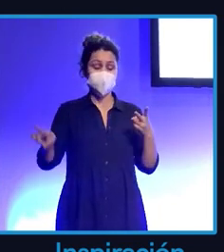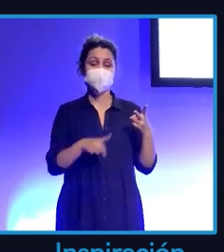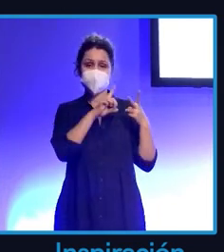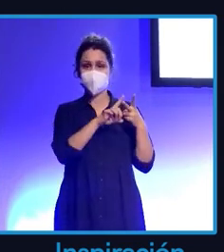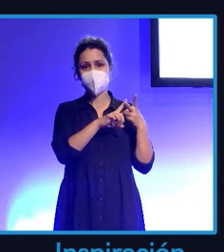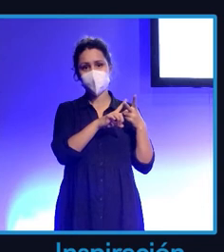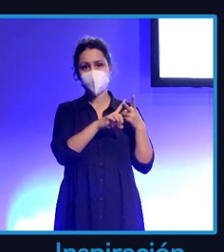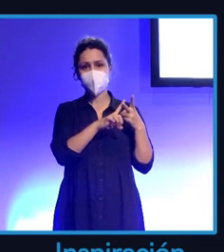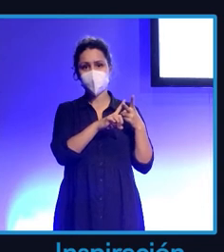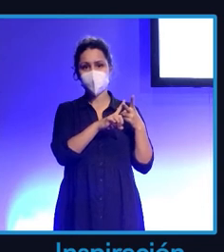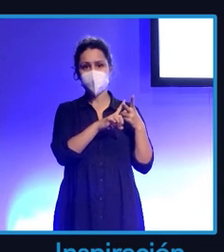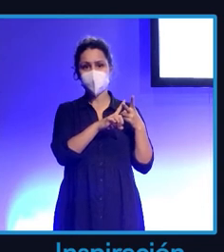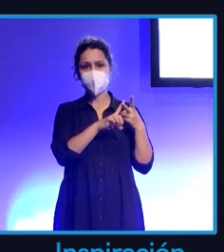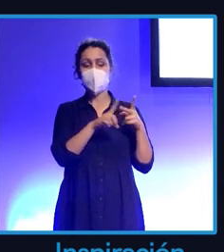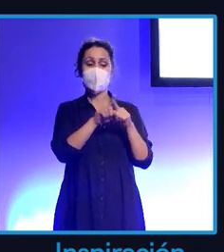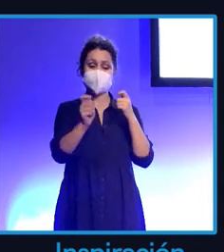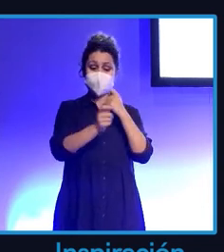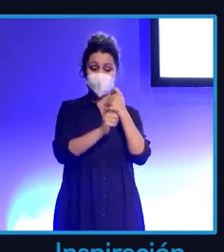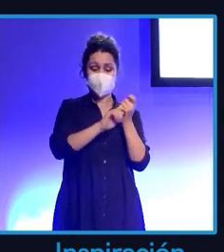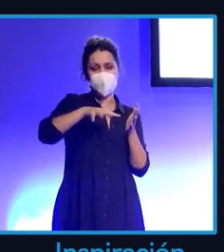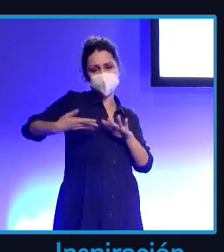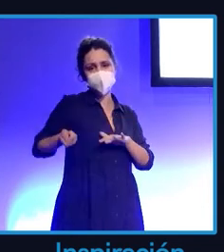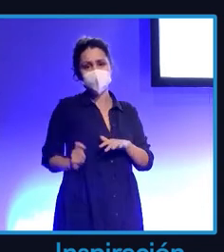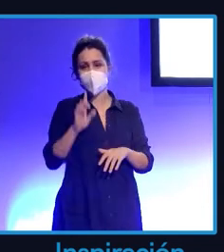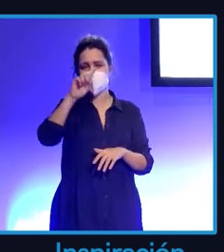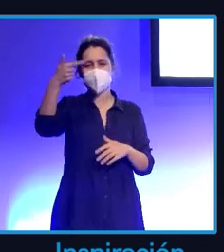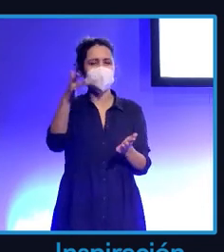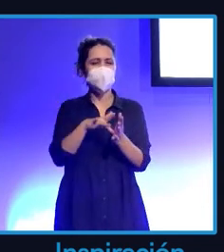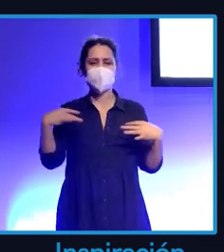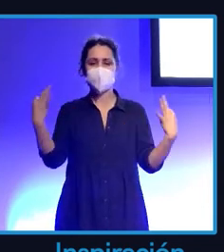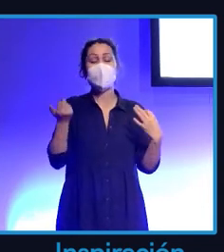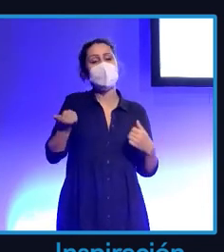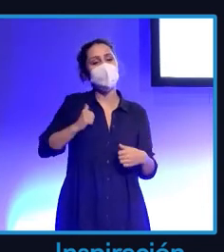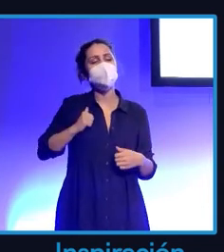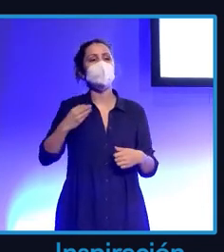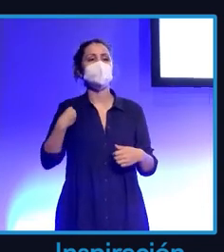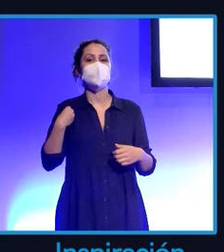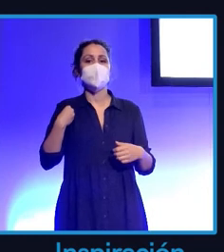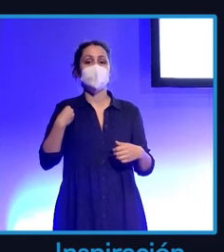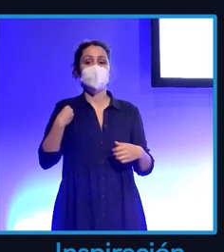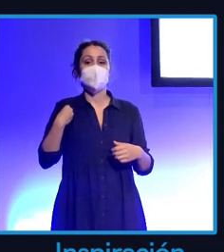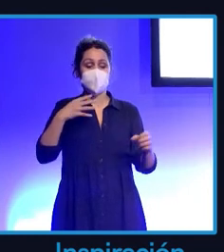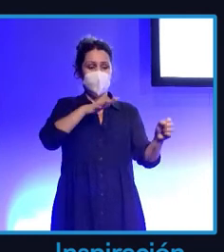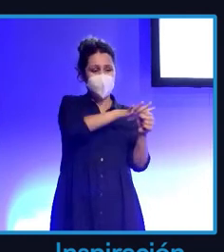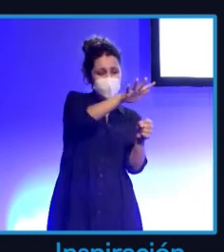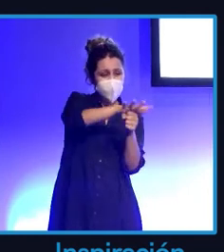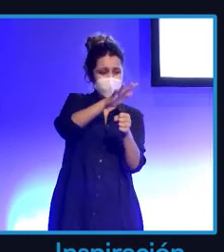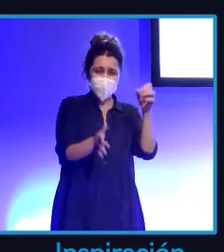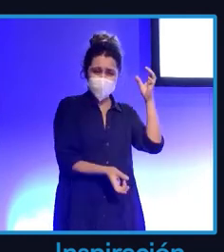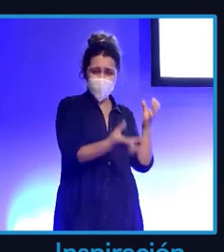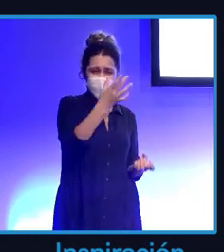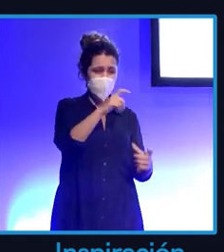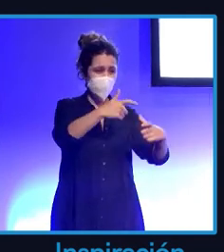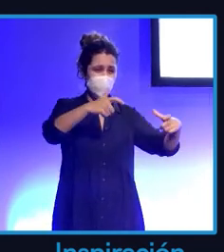dentro de que sigamos profesionalizando la estrategia, ¿qué va a pasar en 2022? Aprovechemos este boom que hay de influencers, que hay muchísimas